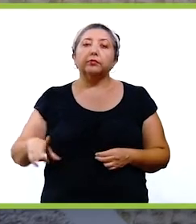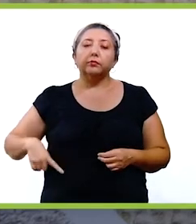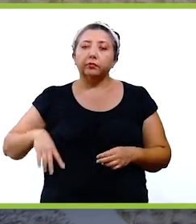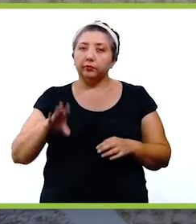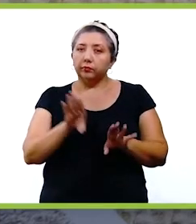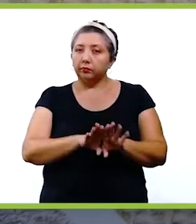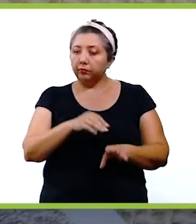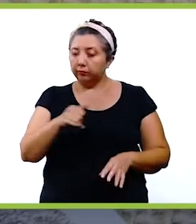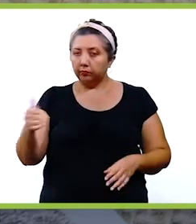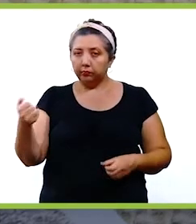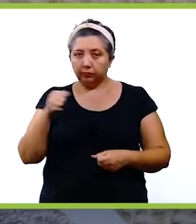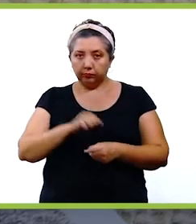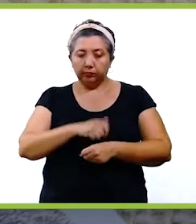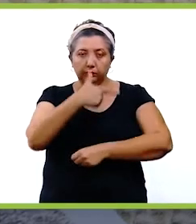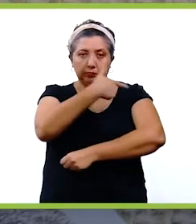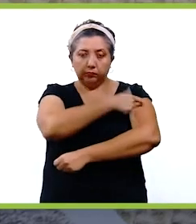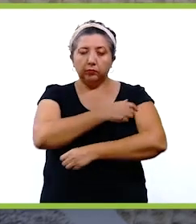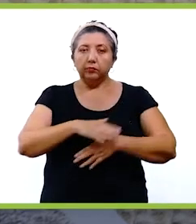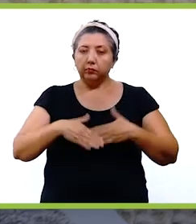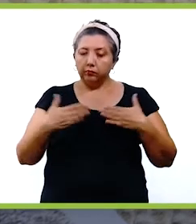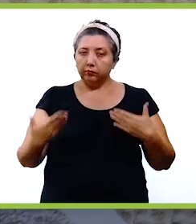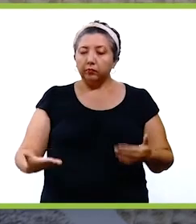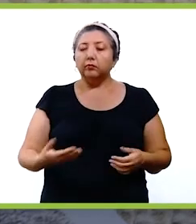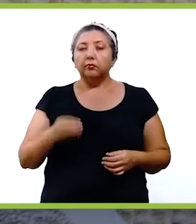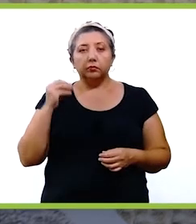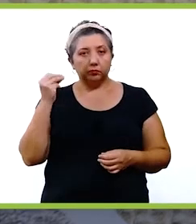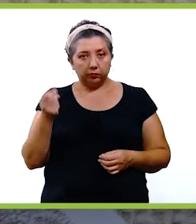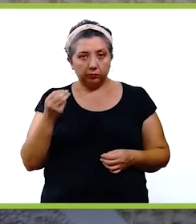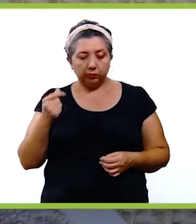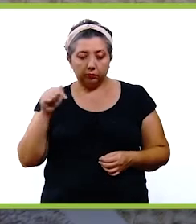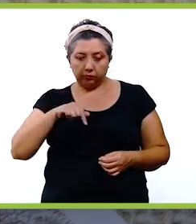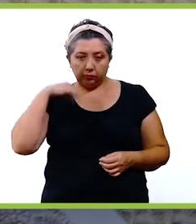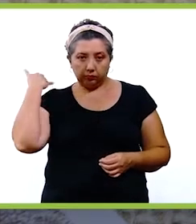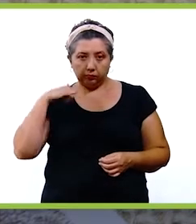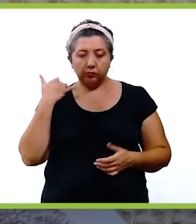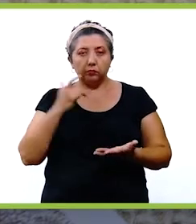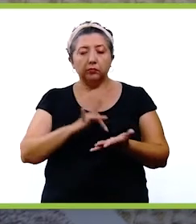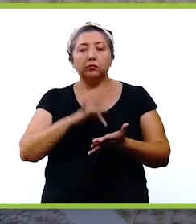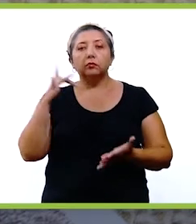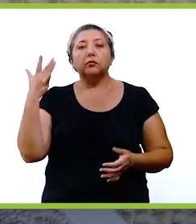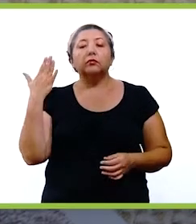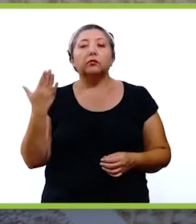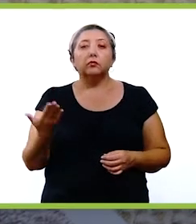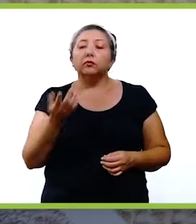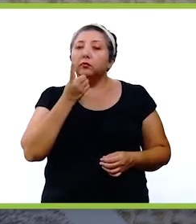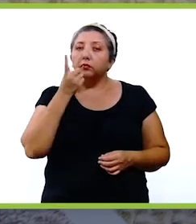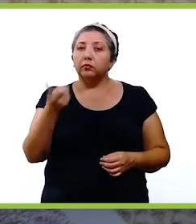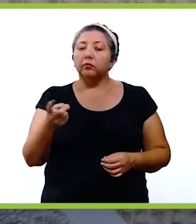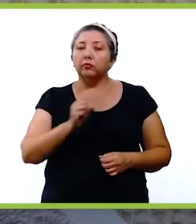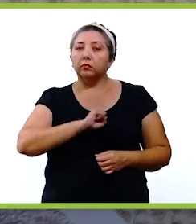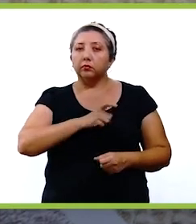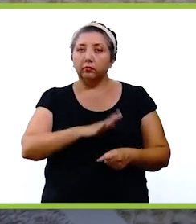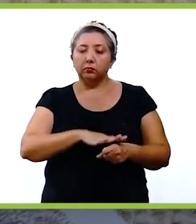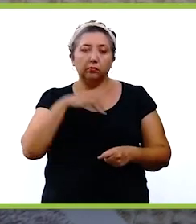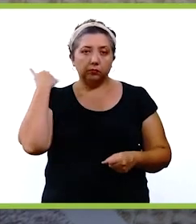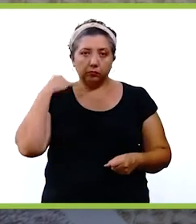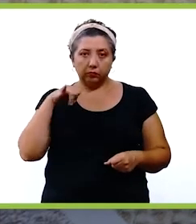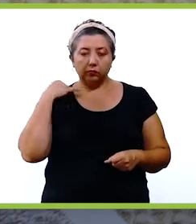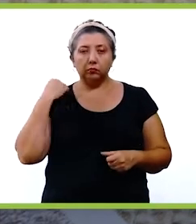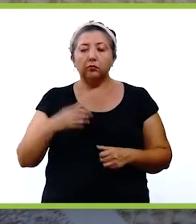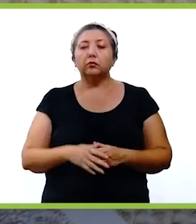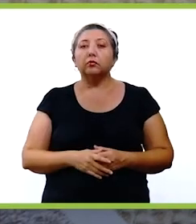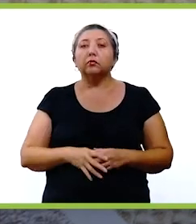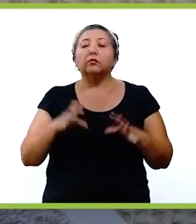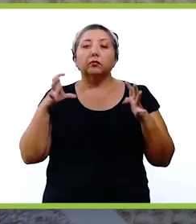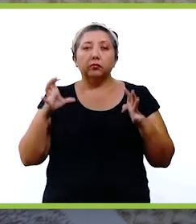gobernador, como cada semana la vacunación avanza de manera acelerada en Yucatán y gracias a sus gestiones la salud de más yucatecas y